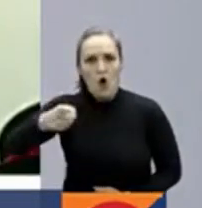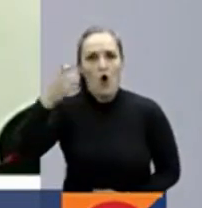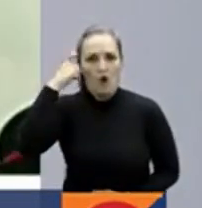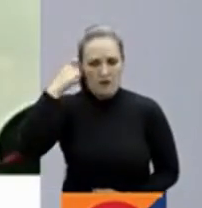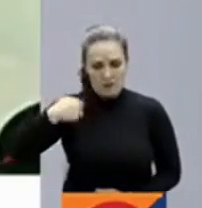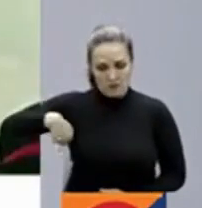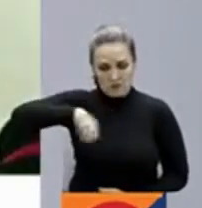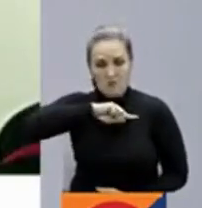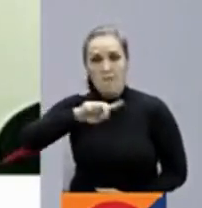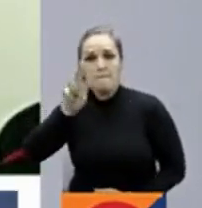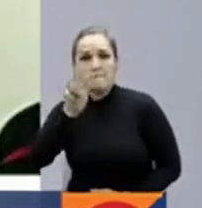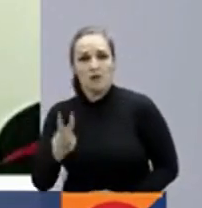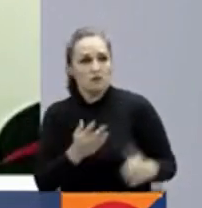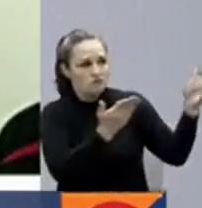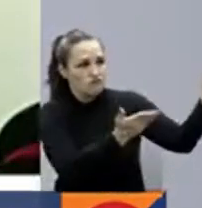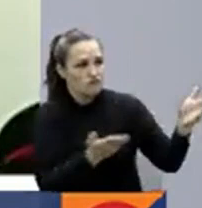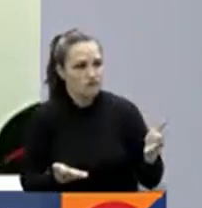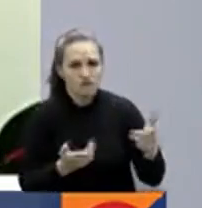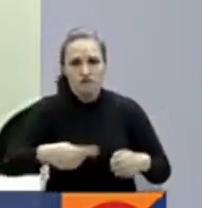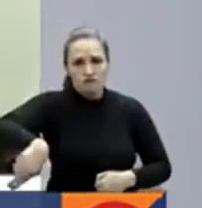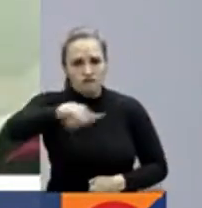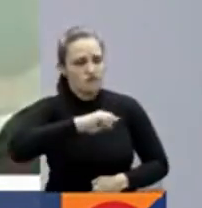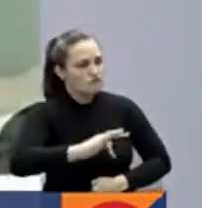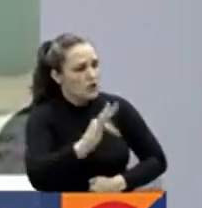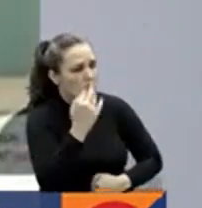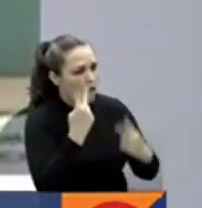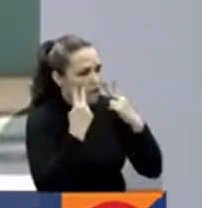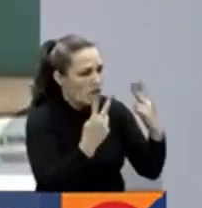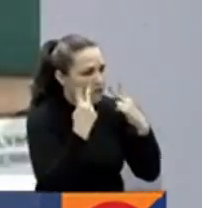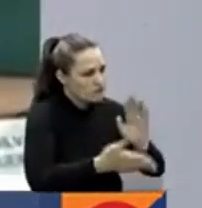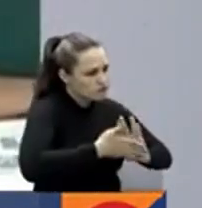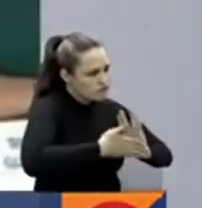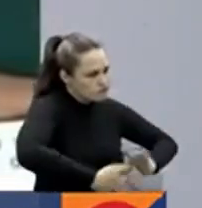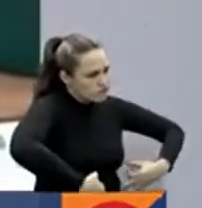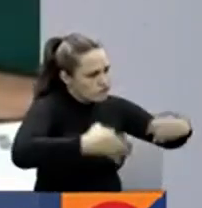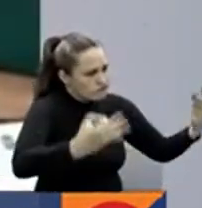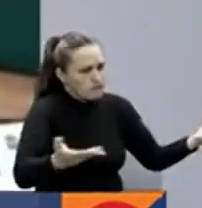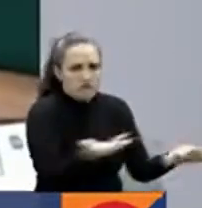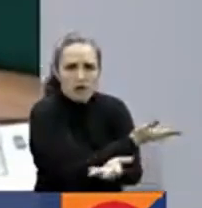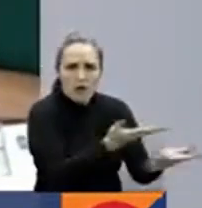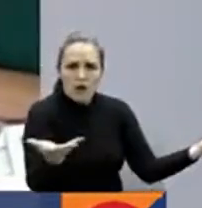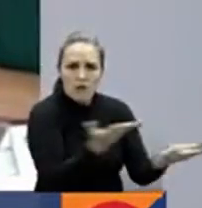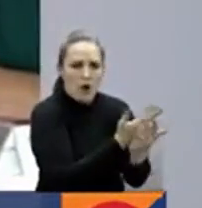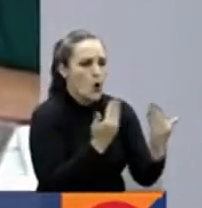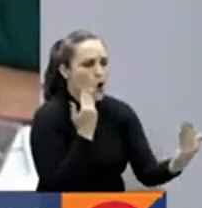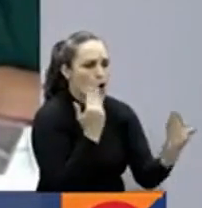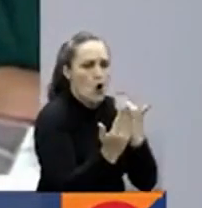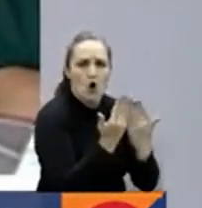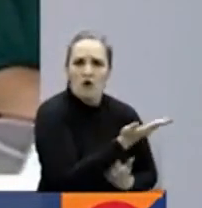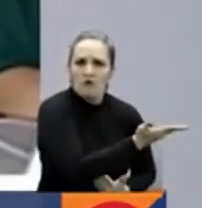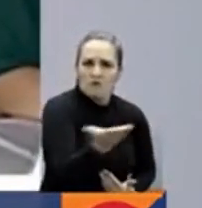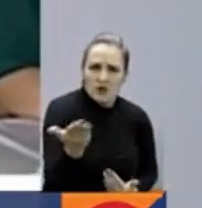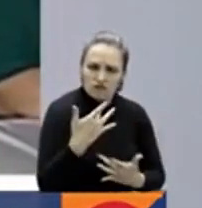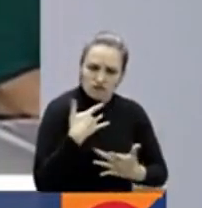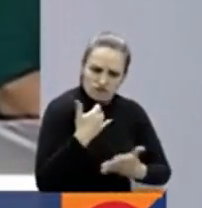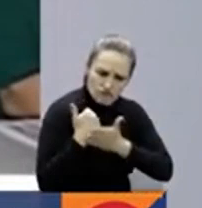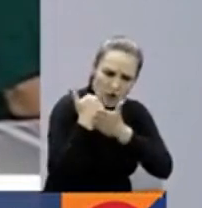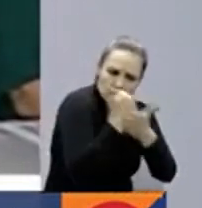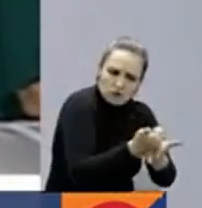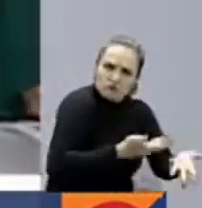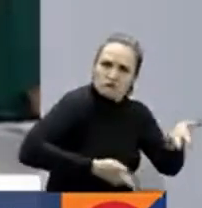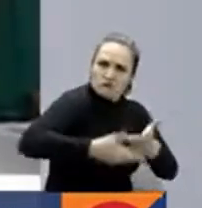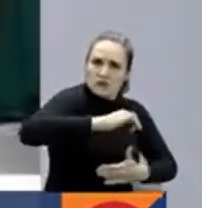cumplir fielmente el papel de garantes con base en la confianza, la solidaridad,